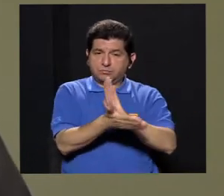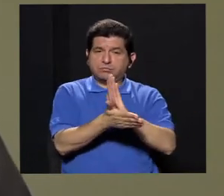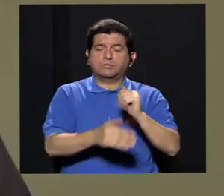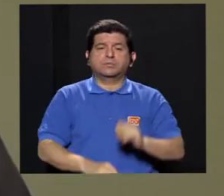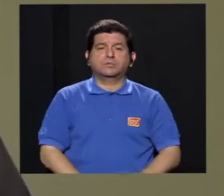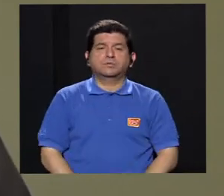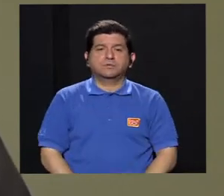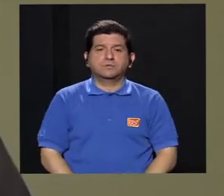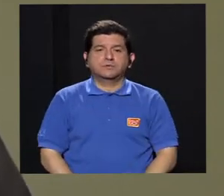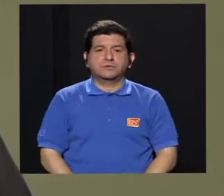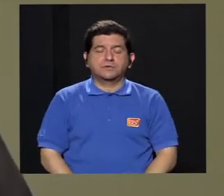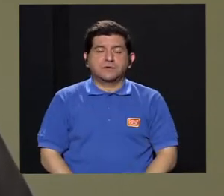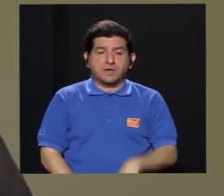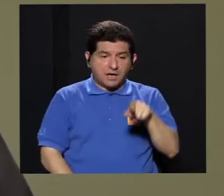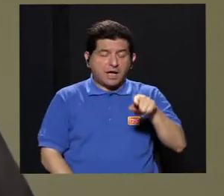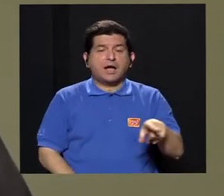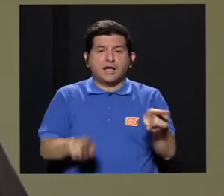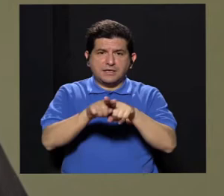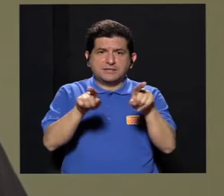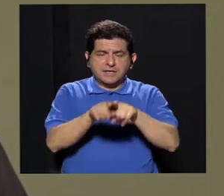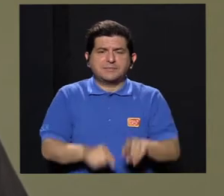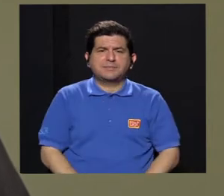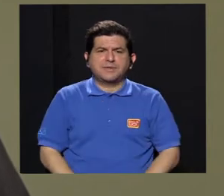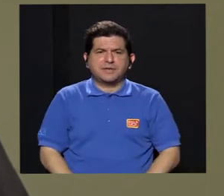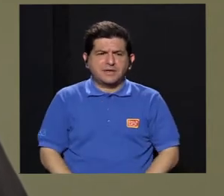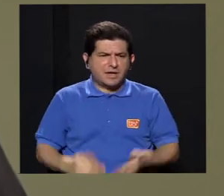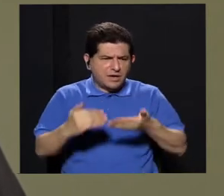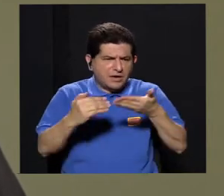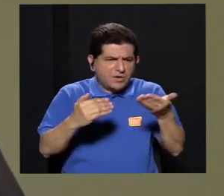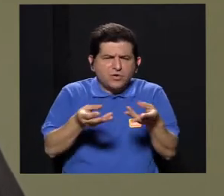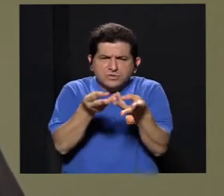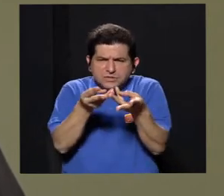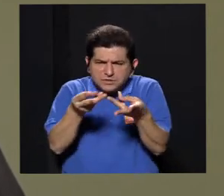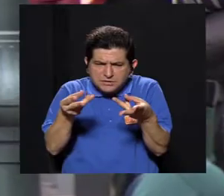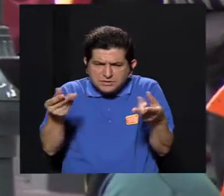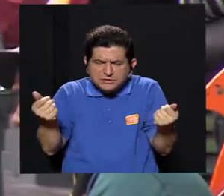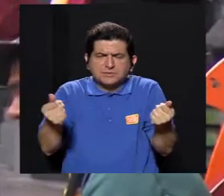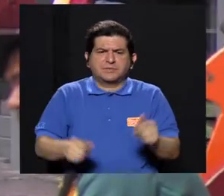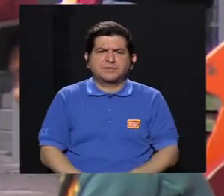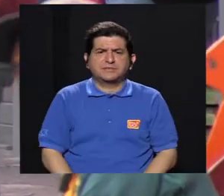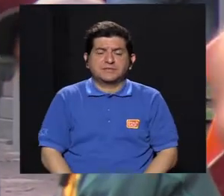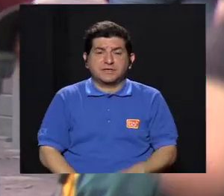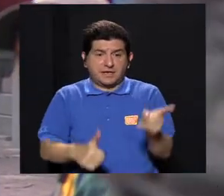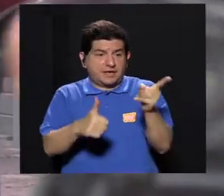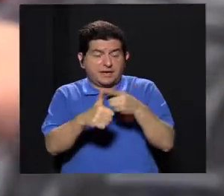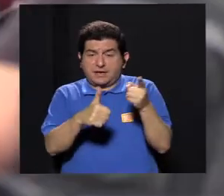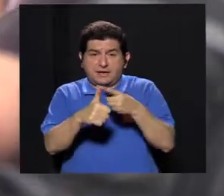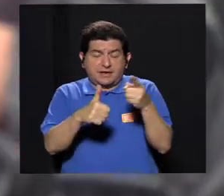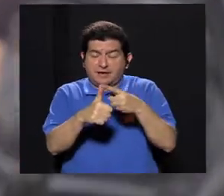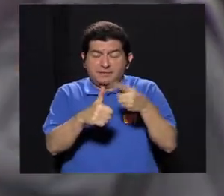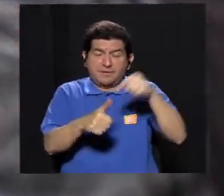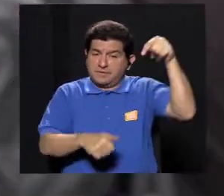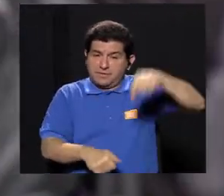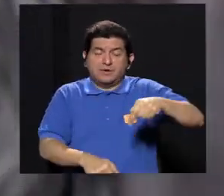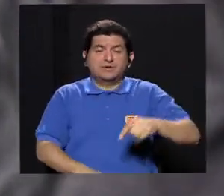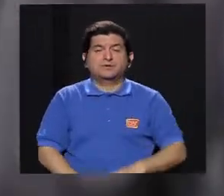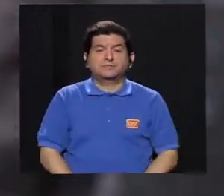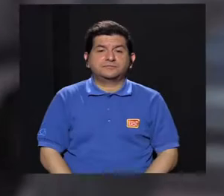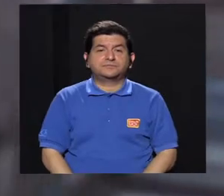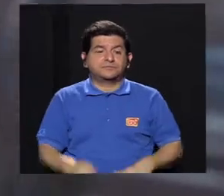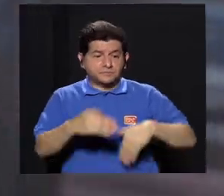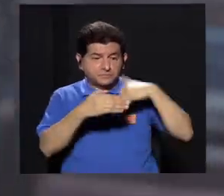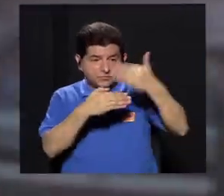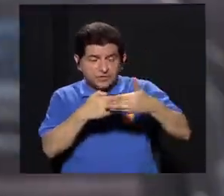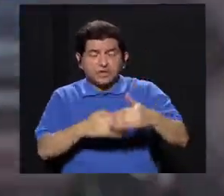documentado. El bocio endémico comenzó a desaparecerse y era, digamos, pionero en